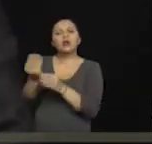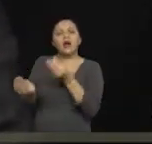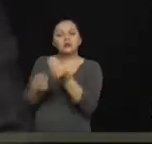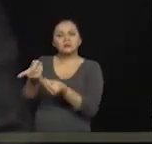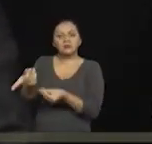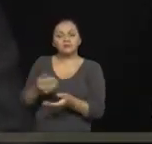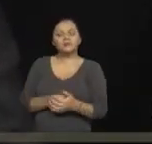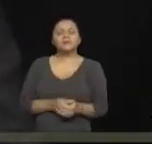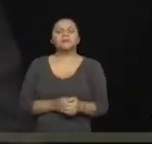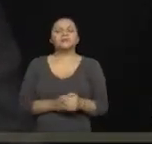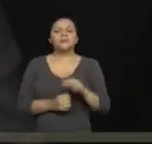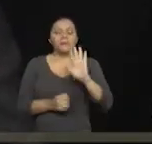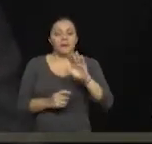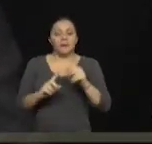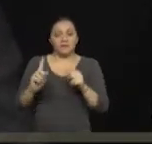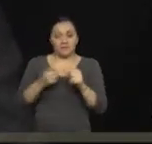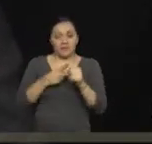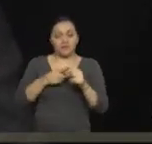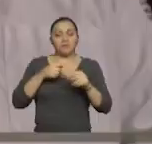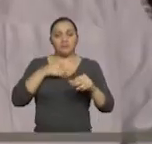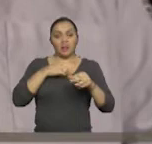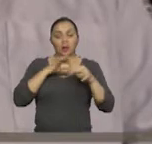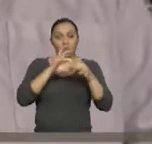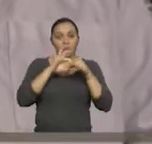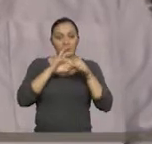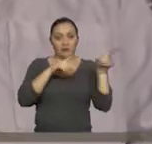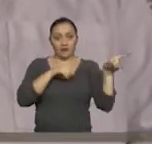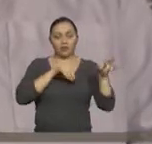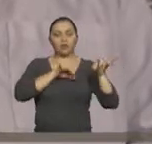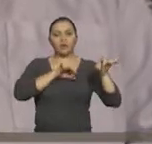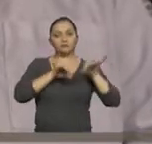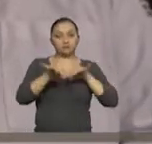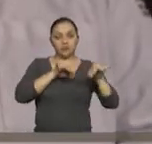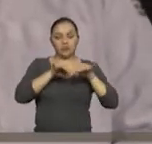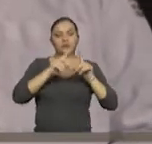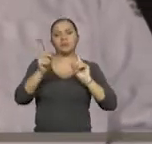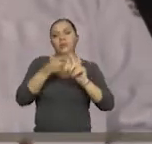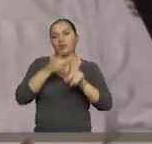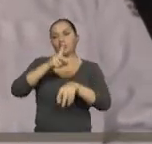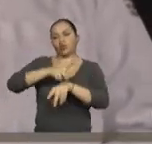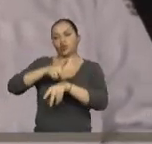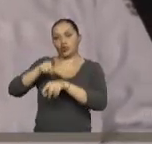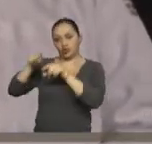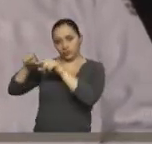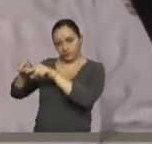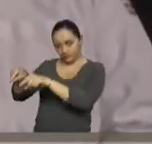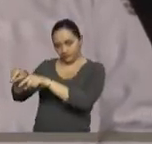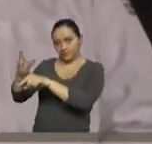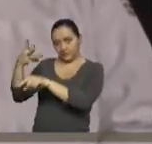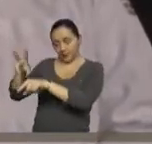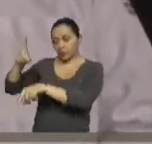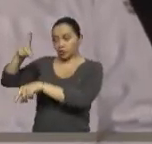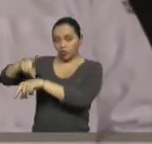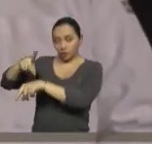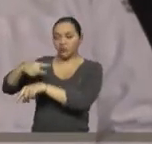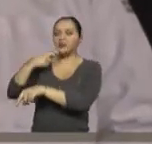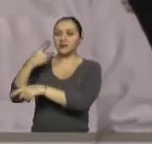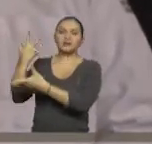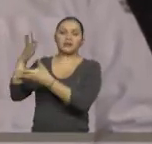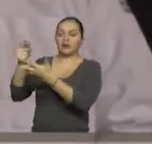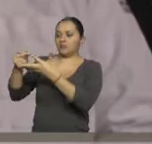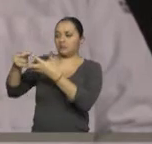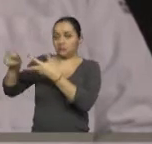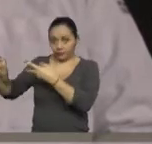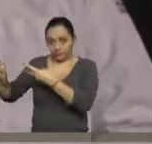Bueno, como mi compañero ya explicó, el primer proceso es pasar por el médico. El médico me deriva a mí, en este caso, para